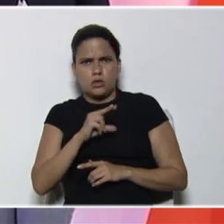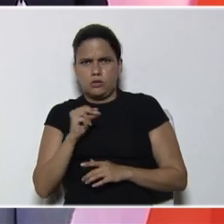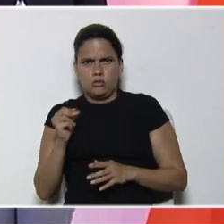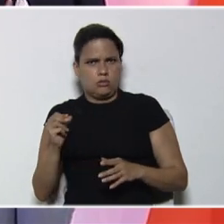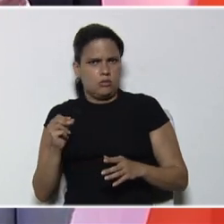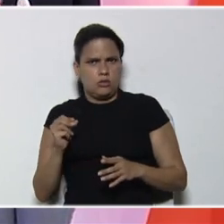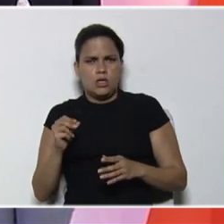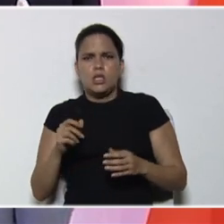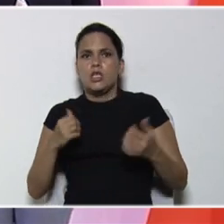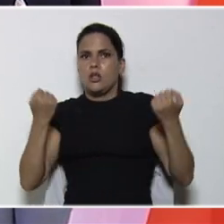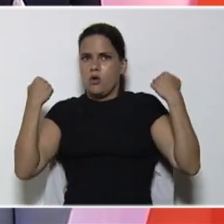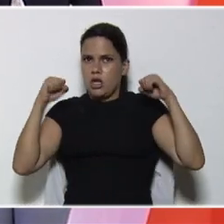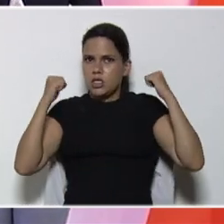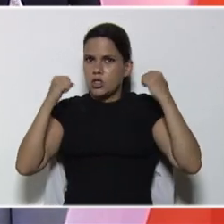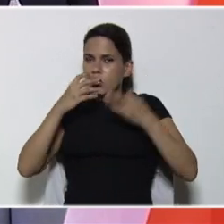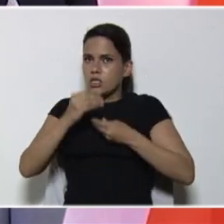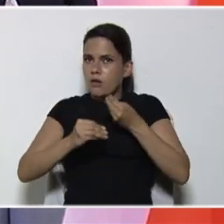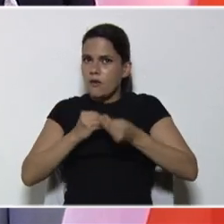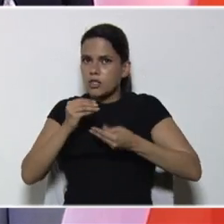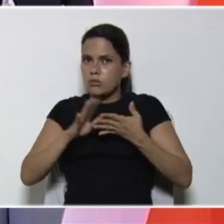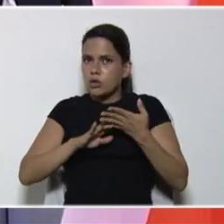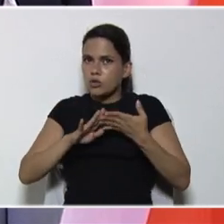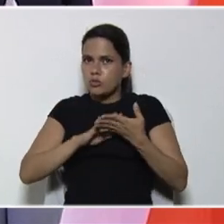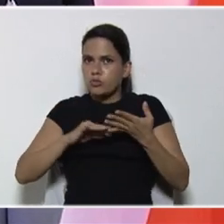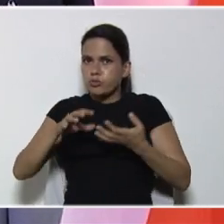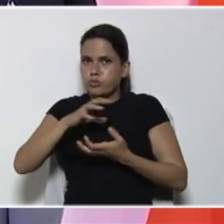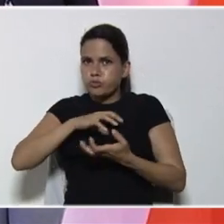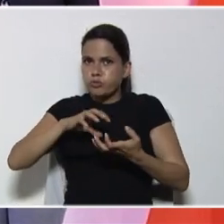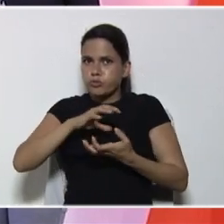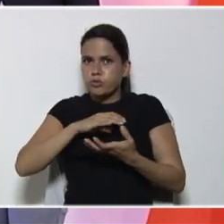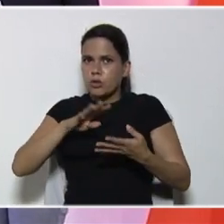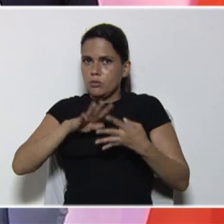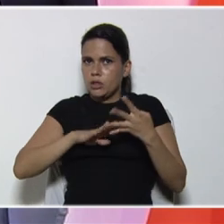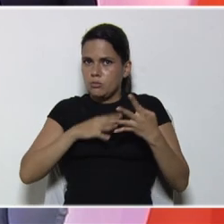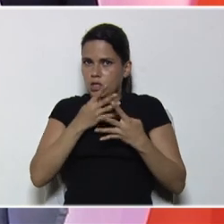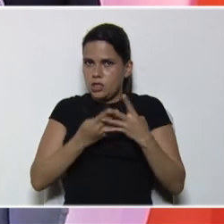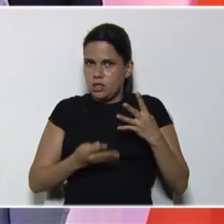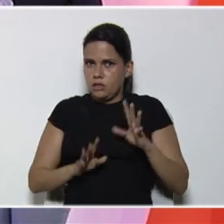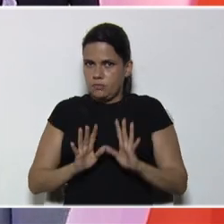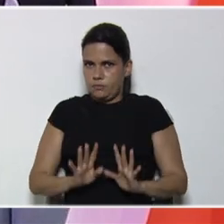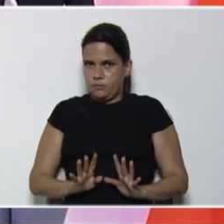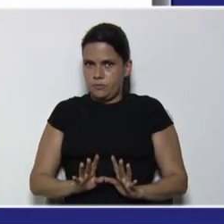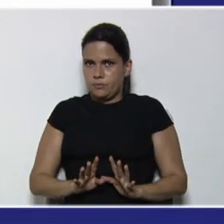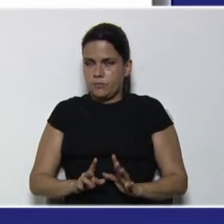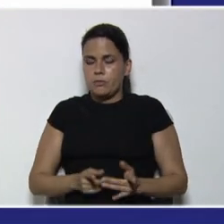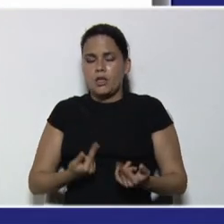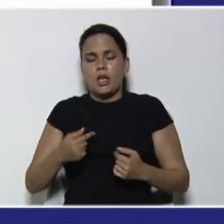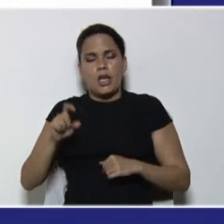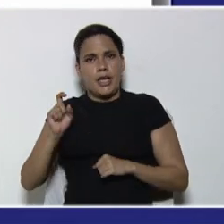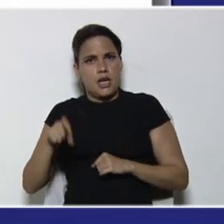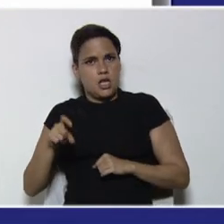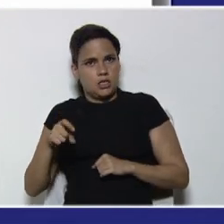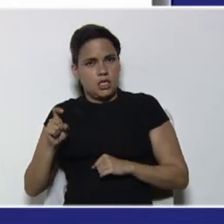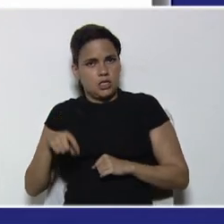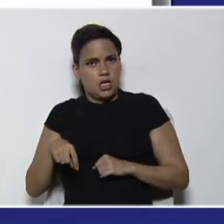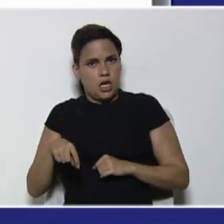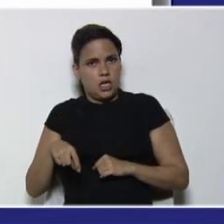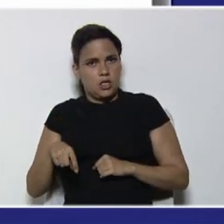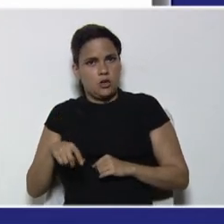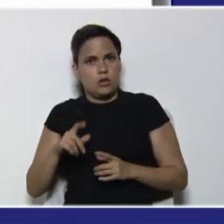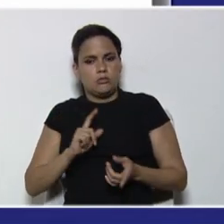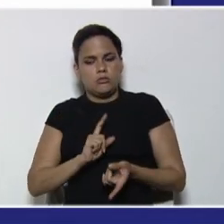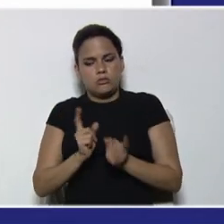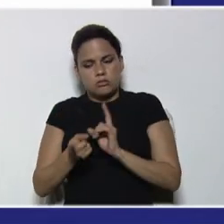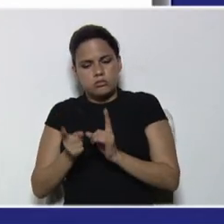se va a realizar, para resolver, una situación, en esta área de formación. Es necesario, intercalar,